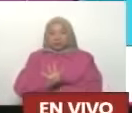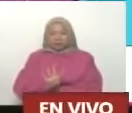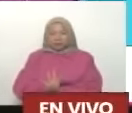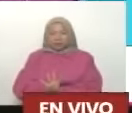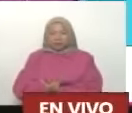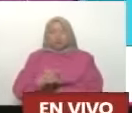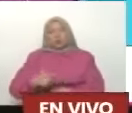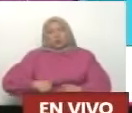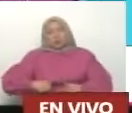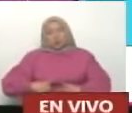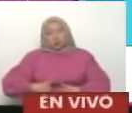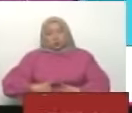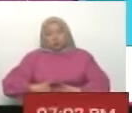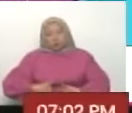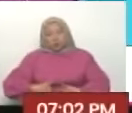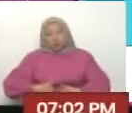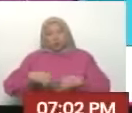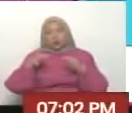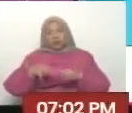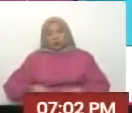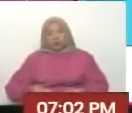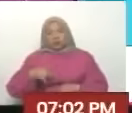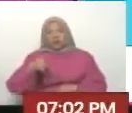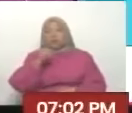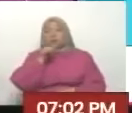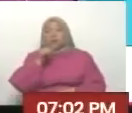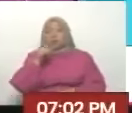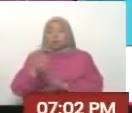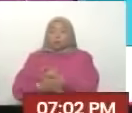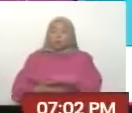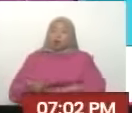estamos sufriendo una verdadera emergencia climática